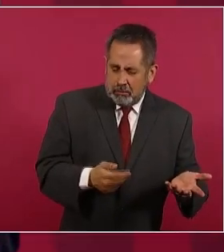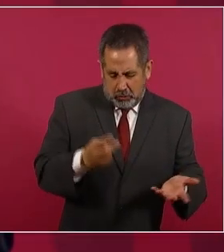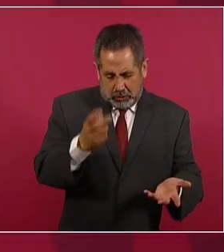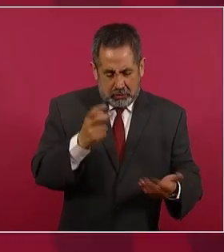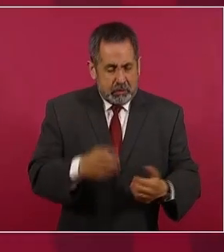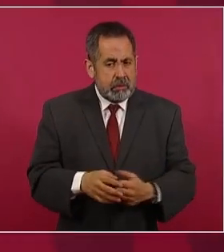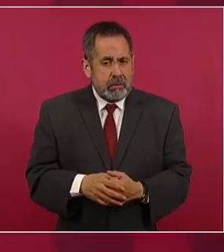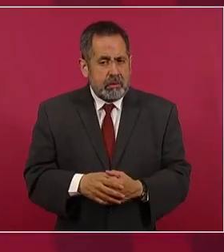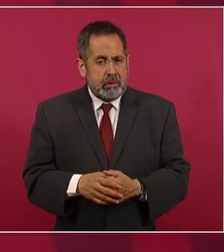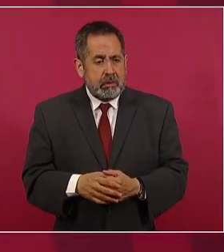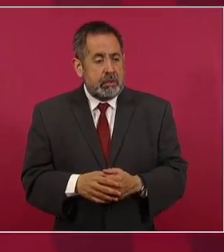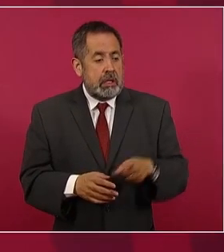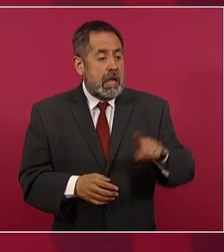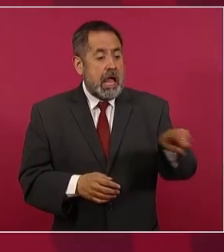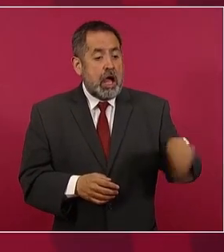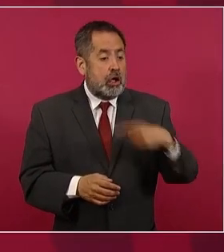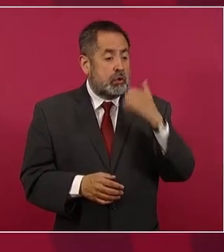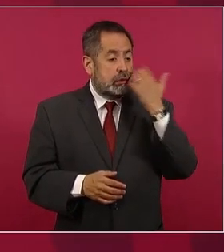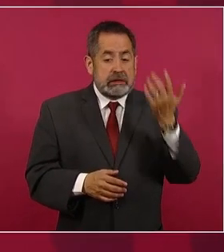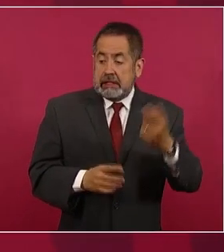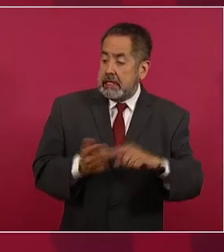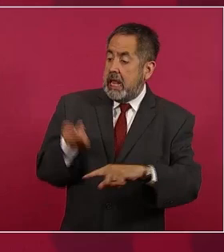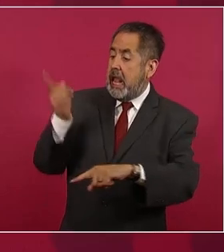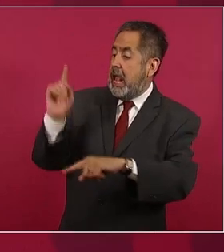buscaban destruir